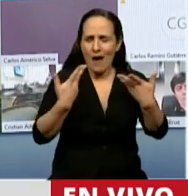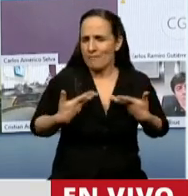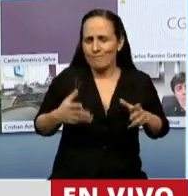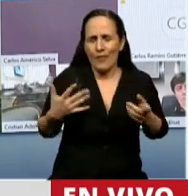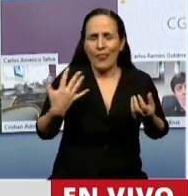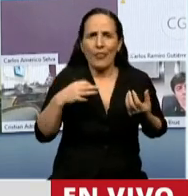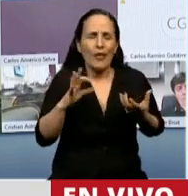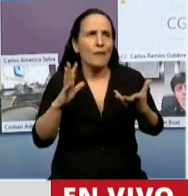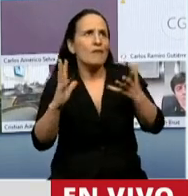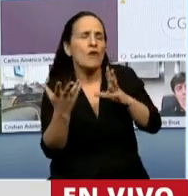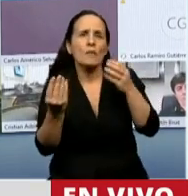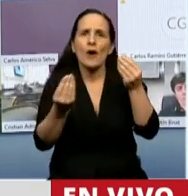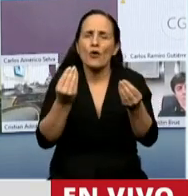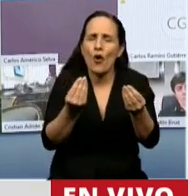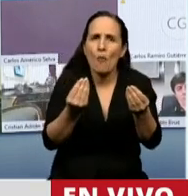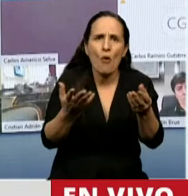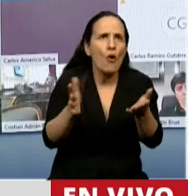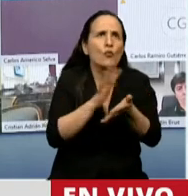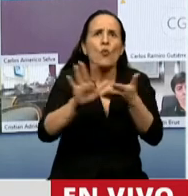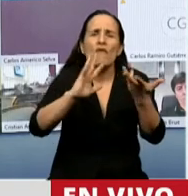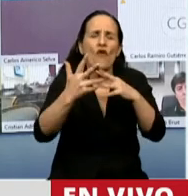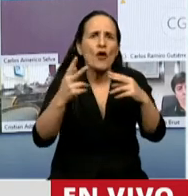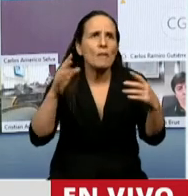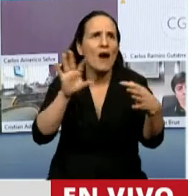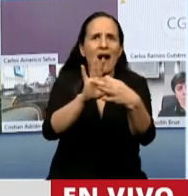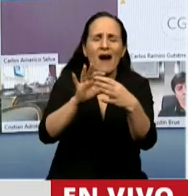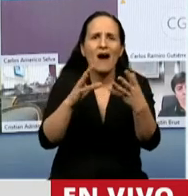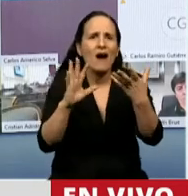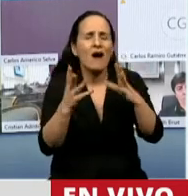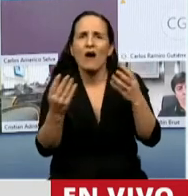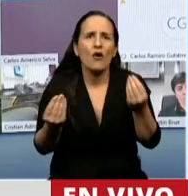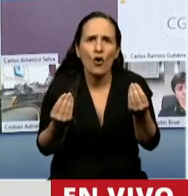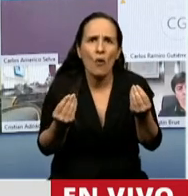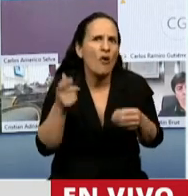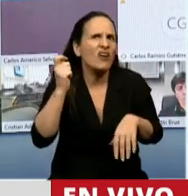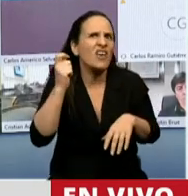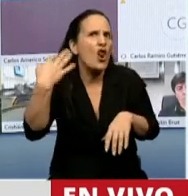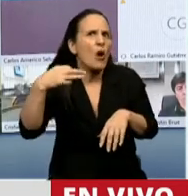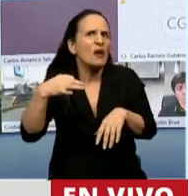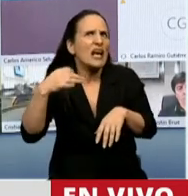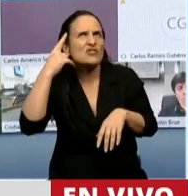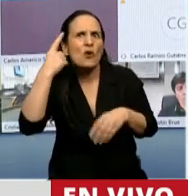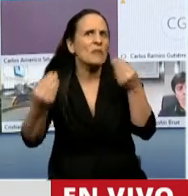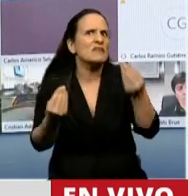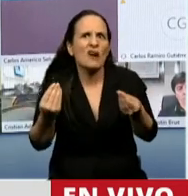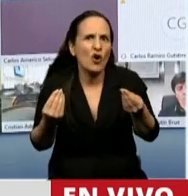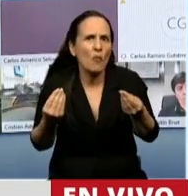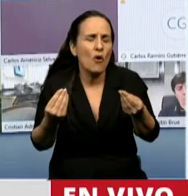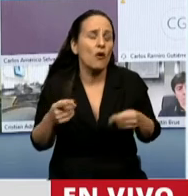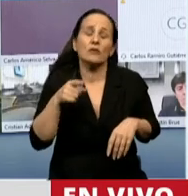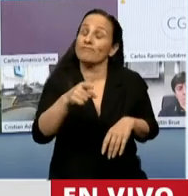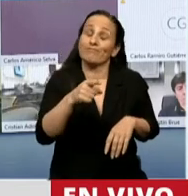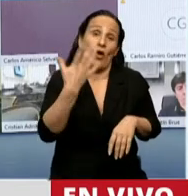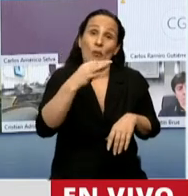de quién es la obligación de construir la nueva normalidad. Yo creo que la obligación de construir la nueva normalidad es por un lado de la